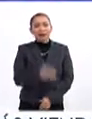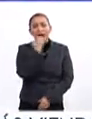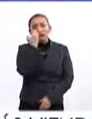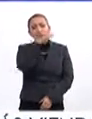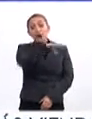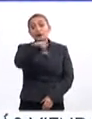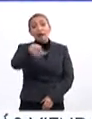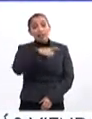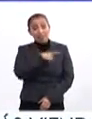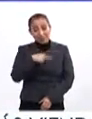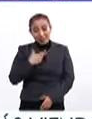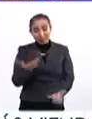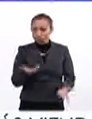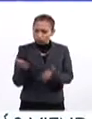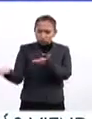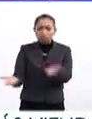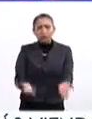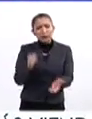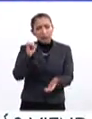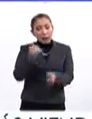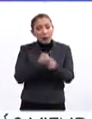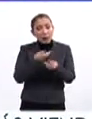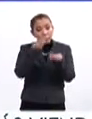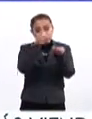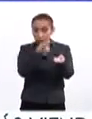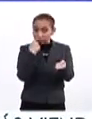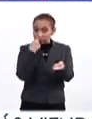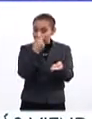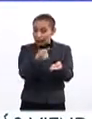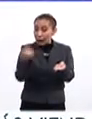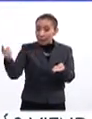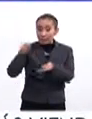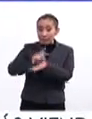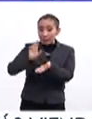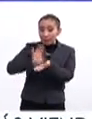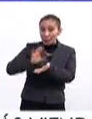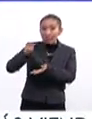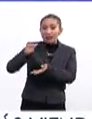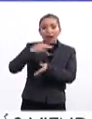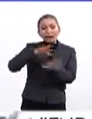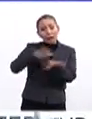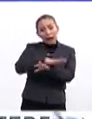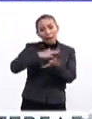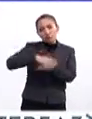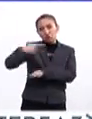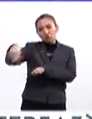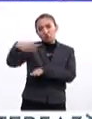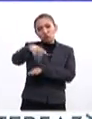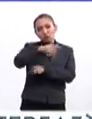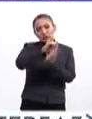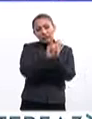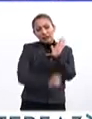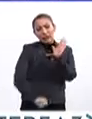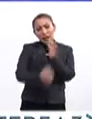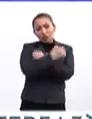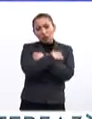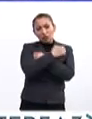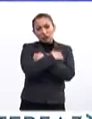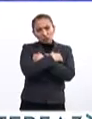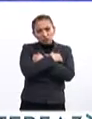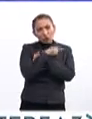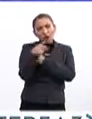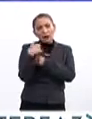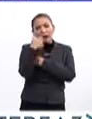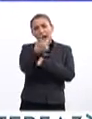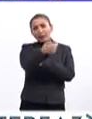escuelas tienen que tener esta disposición, esta información y generar cambios en el sistema educativo